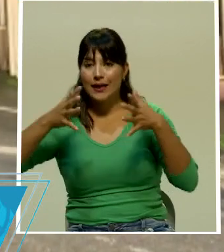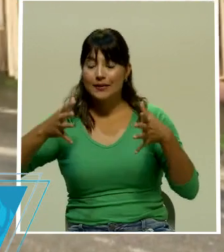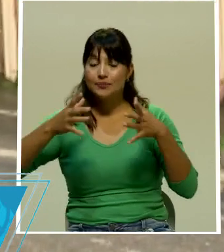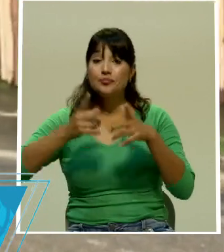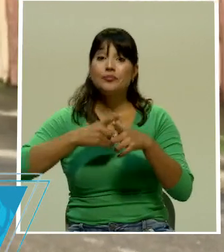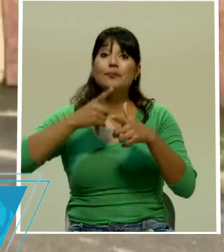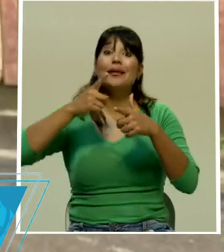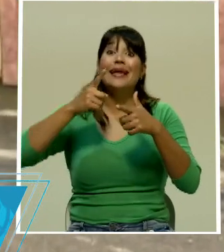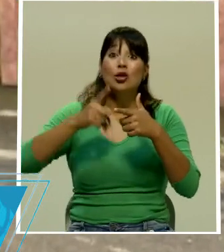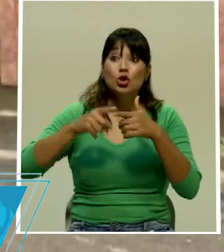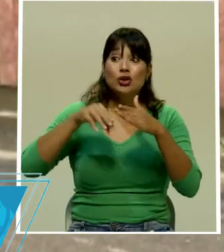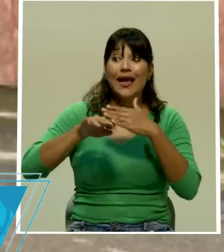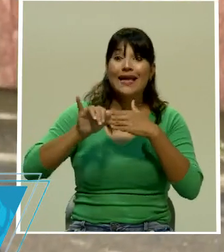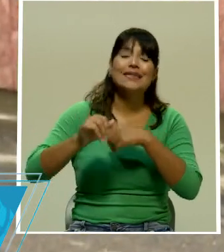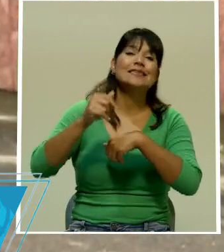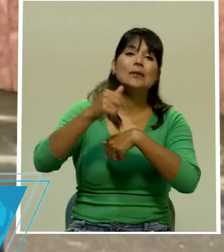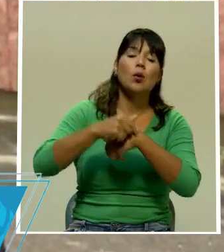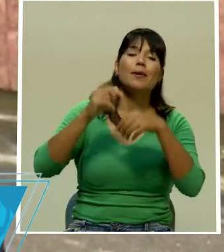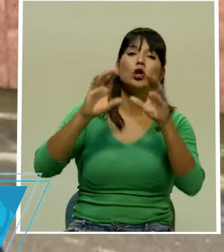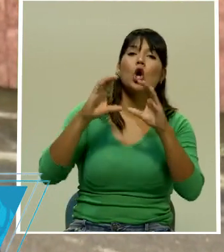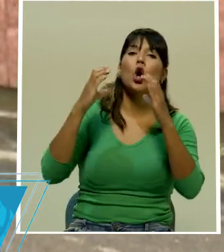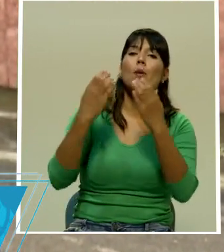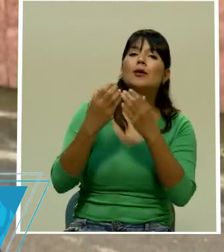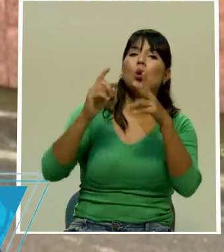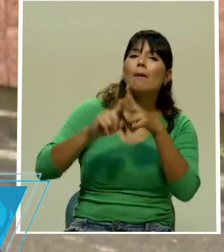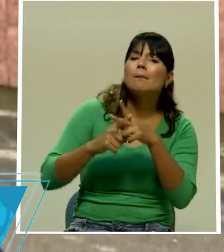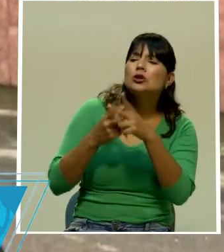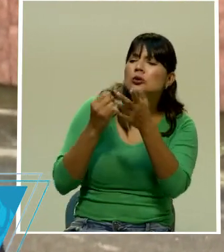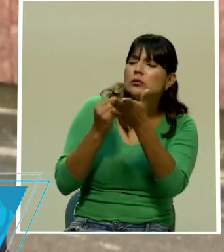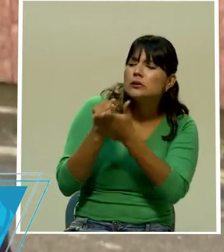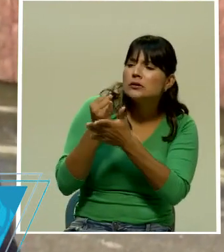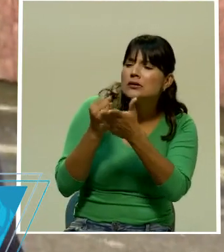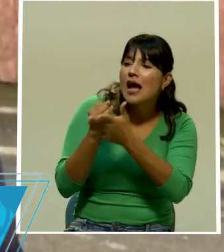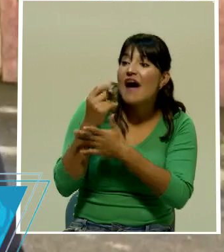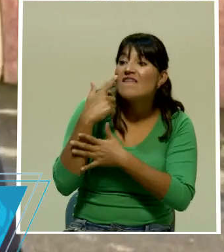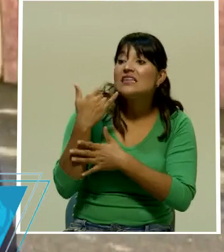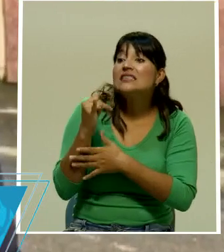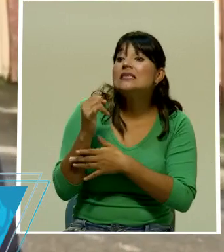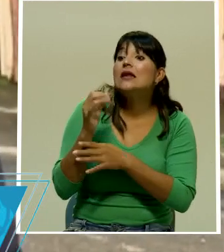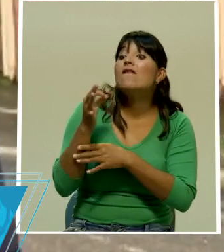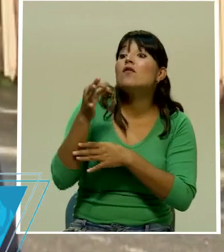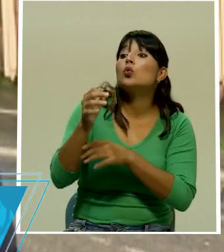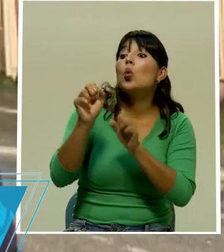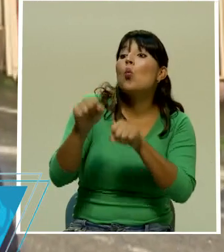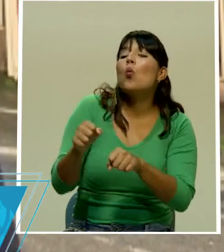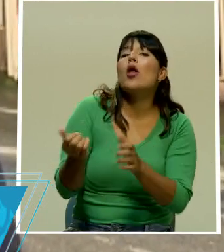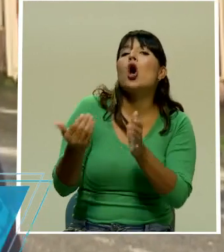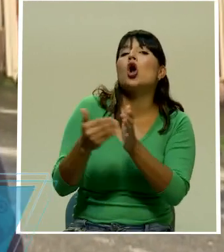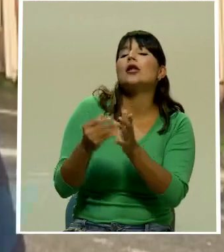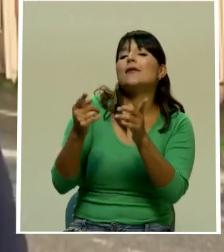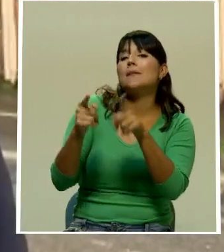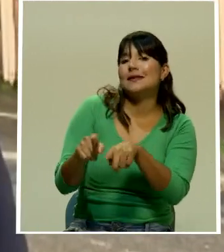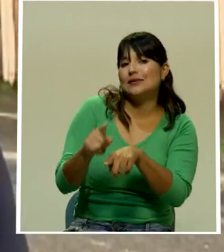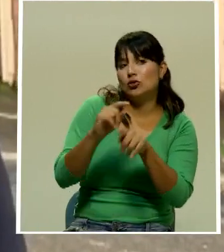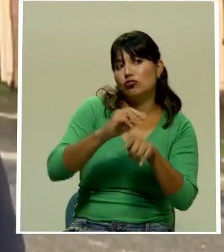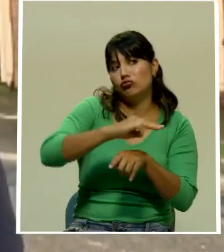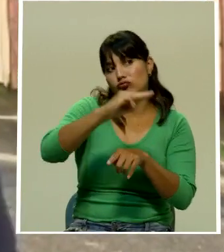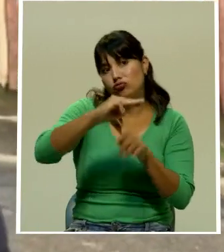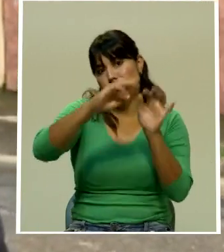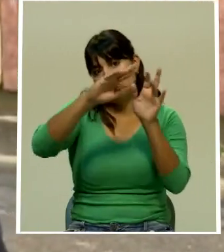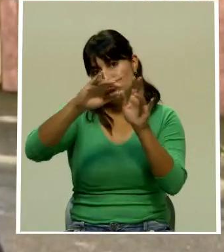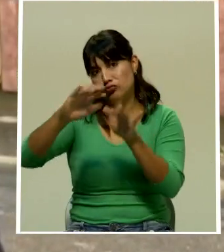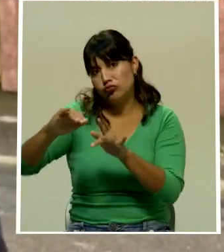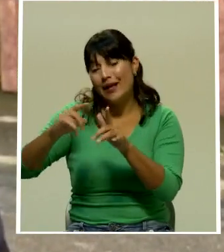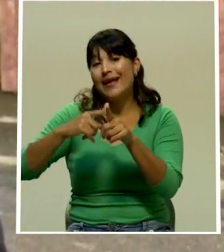nuevo otro tipo de deslizamiento y para eso nosotros recurrimos a los estudios de la Escuela de Geología de la Universidad de Costa Rica.